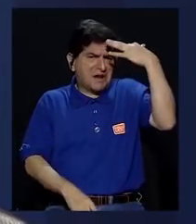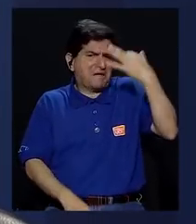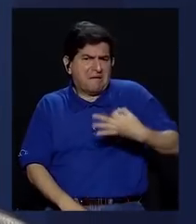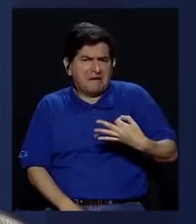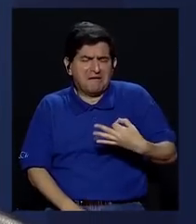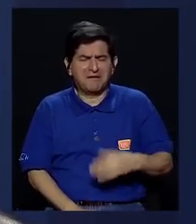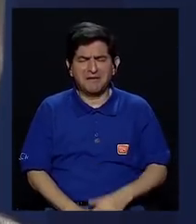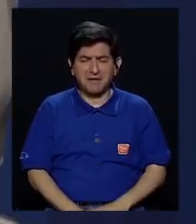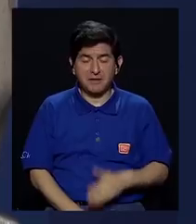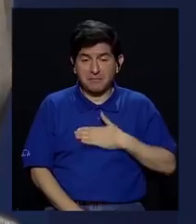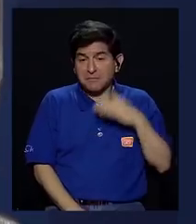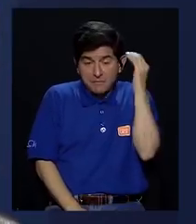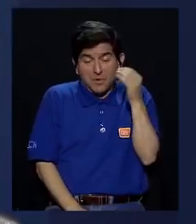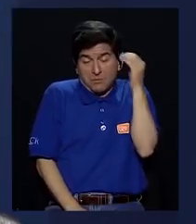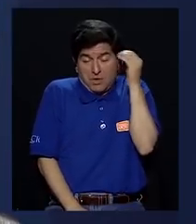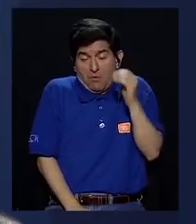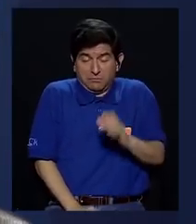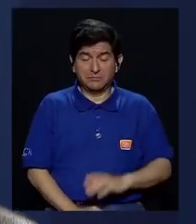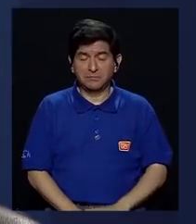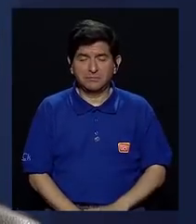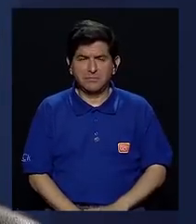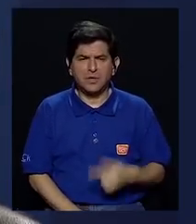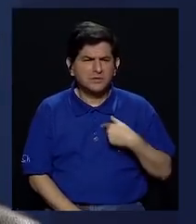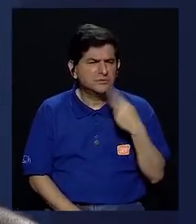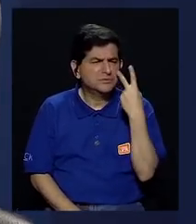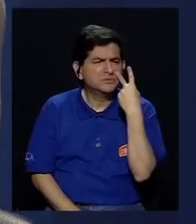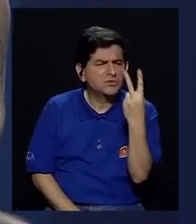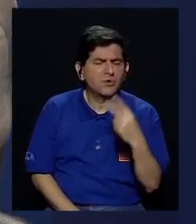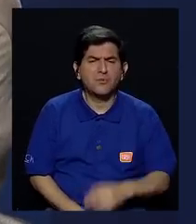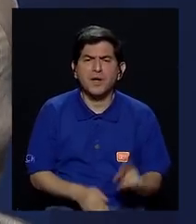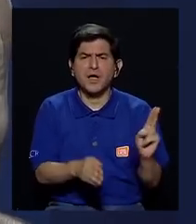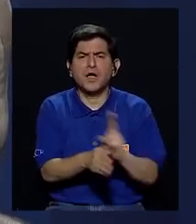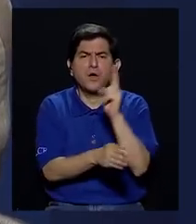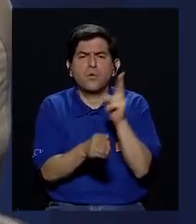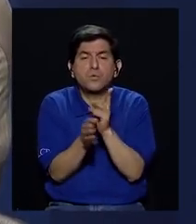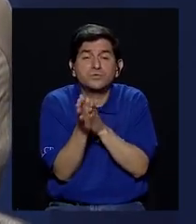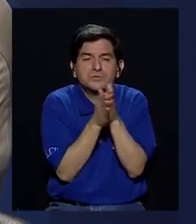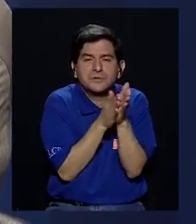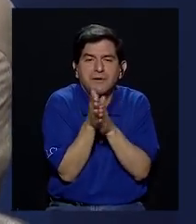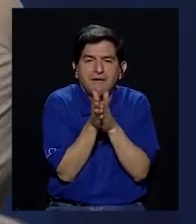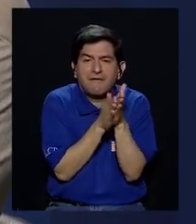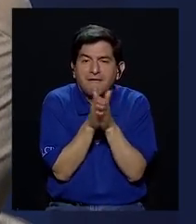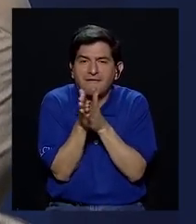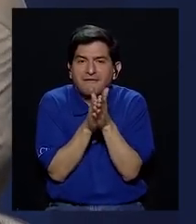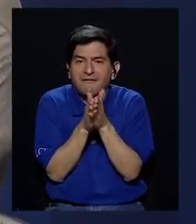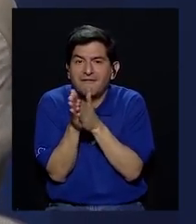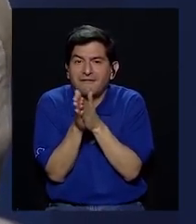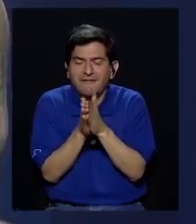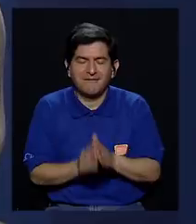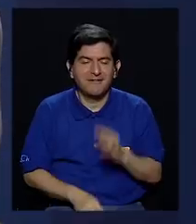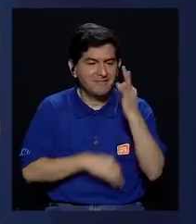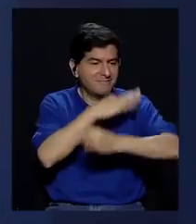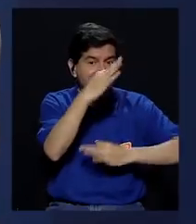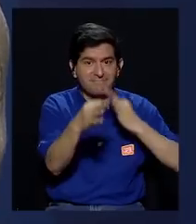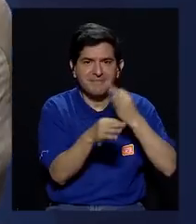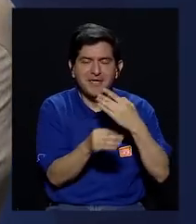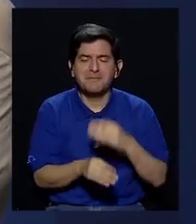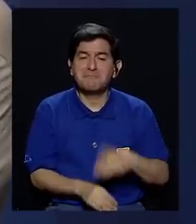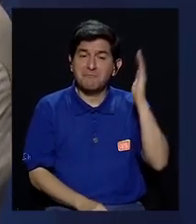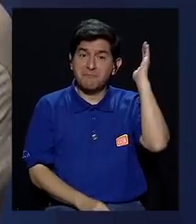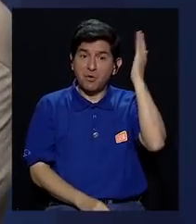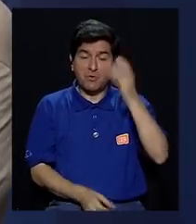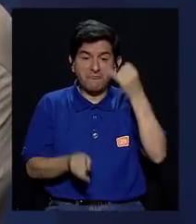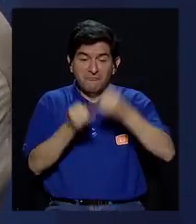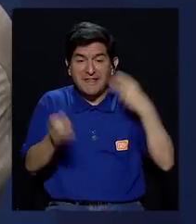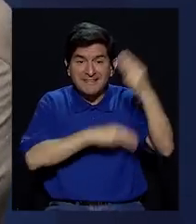muy creyente, en mi opinión personal. Lo que veo es un uso oportunista de este tipo de